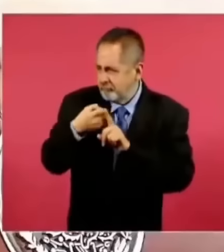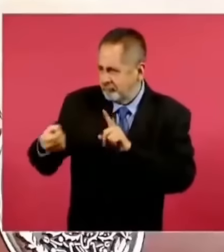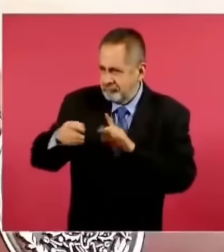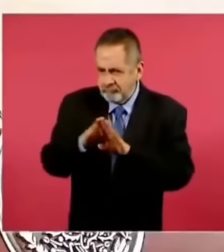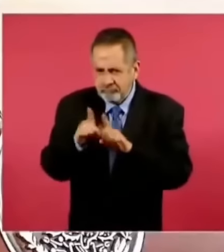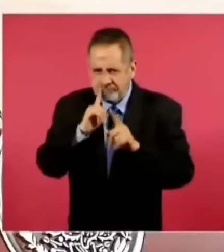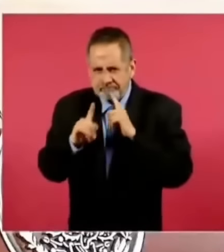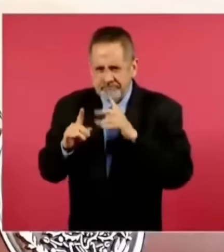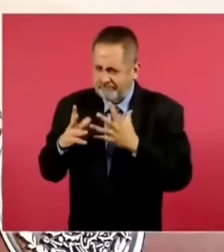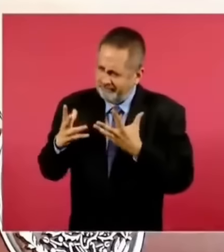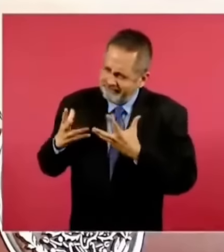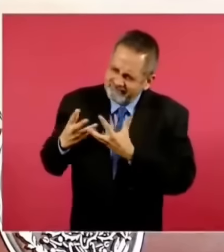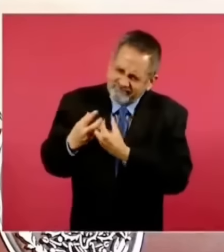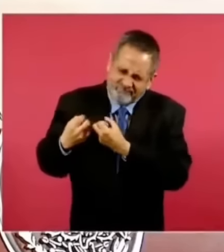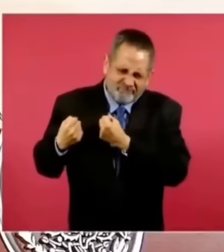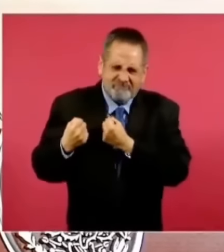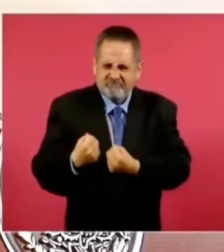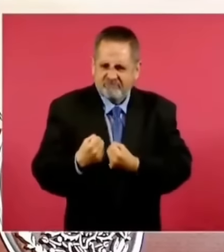consolidar la organización.